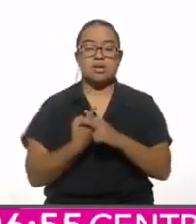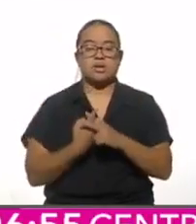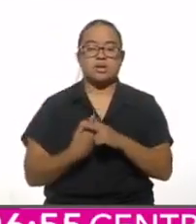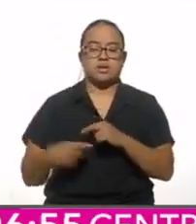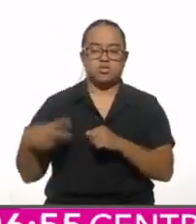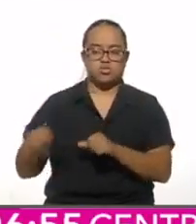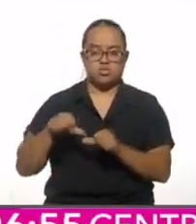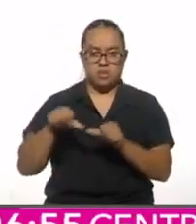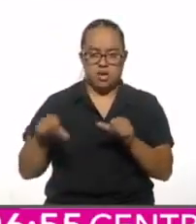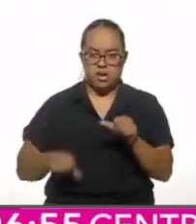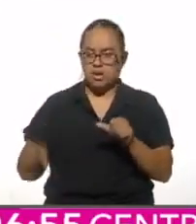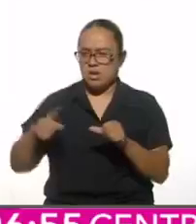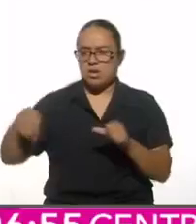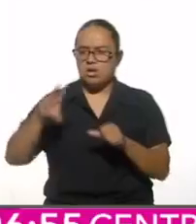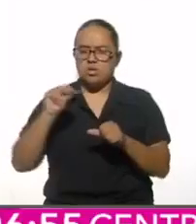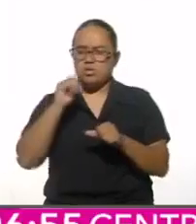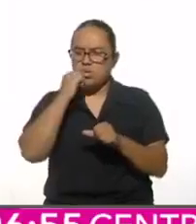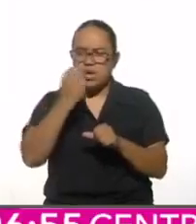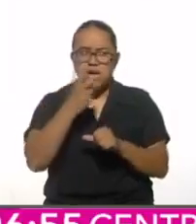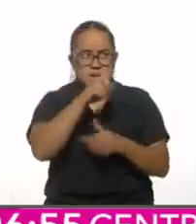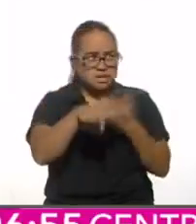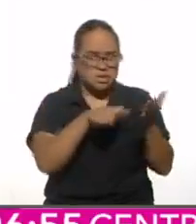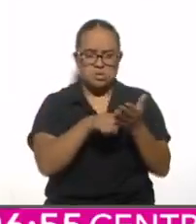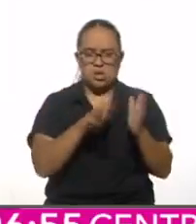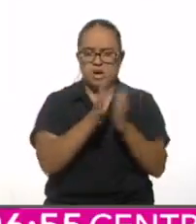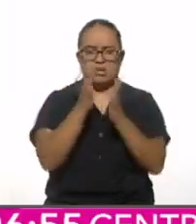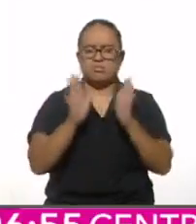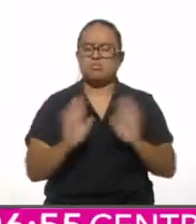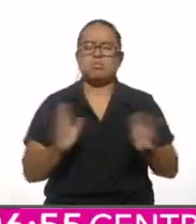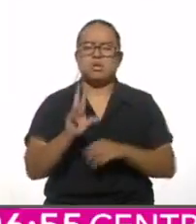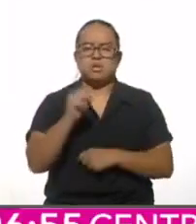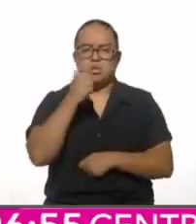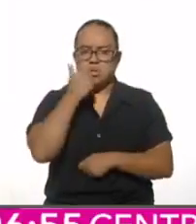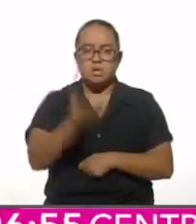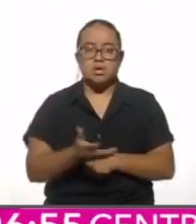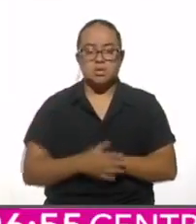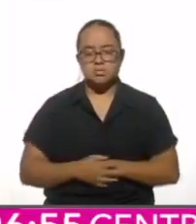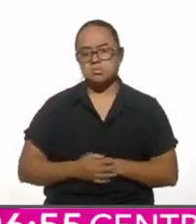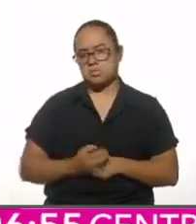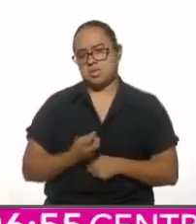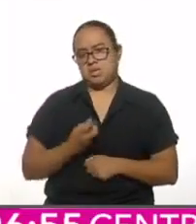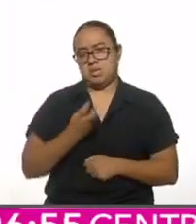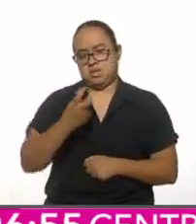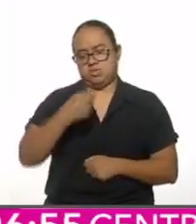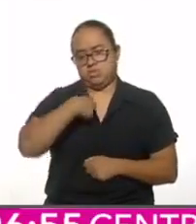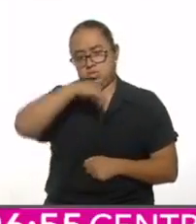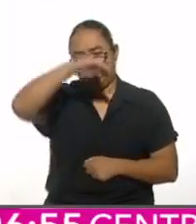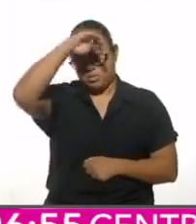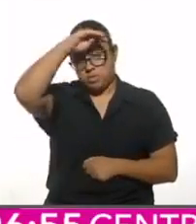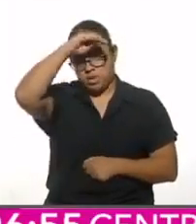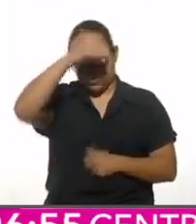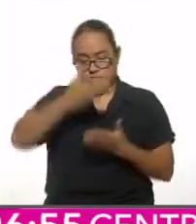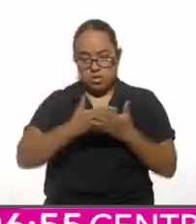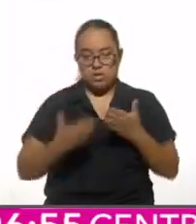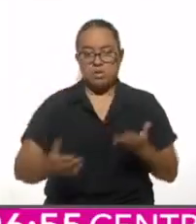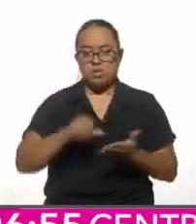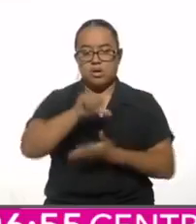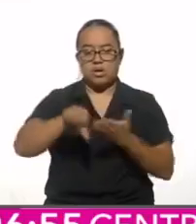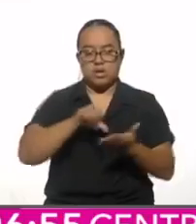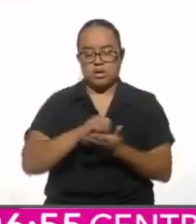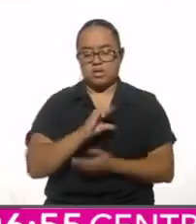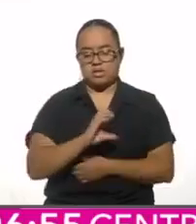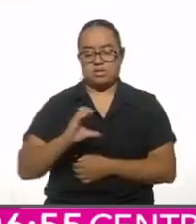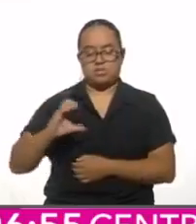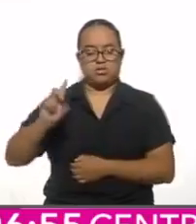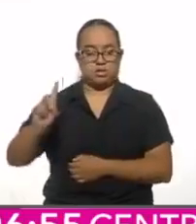artística no quería participar de este espacio. Y eso creo que también, de alguna manera, fue construyendo lo que hoy es el Centro de Cultura